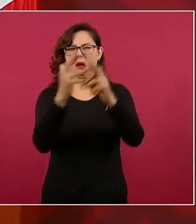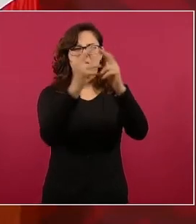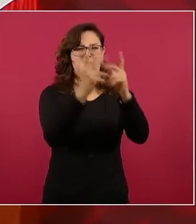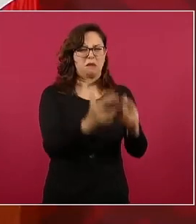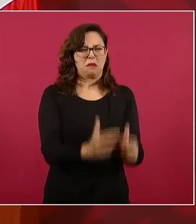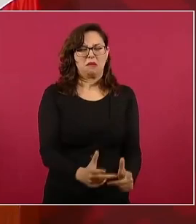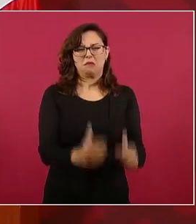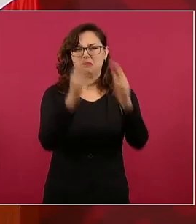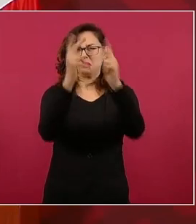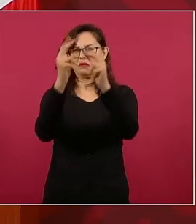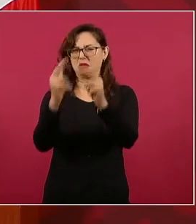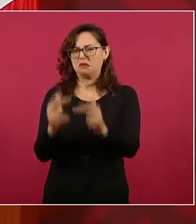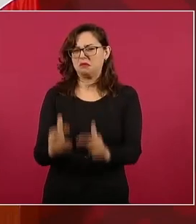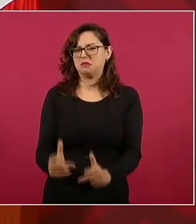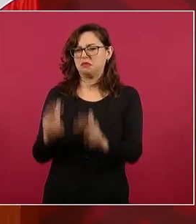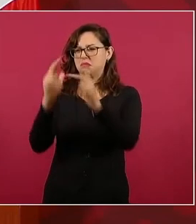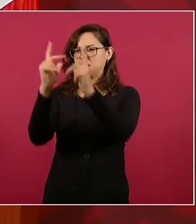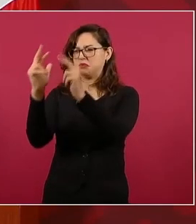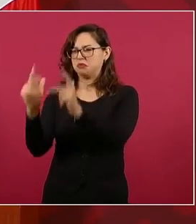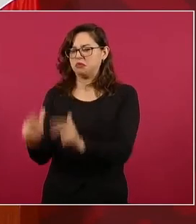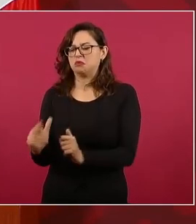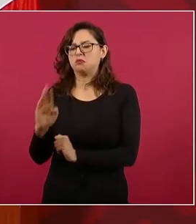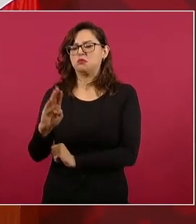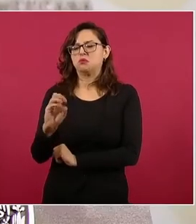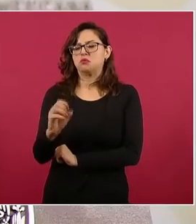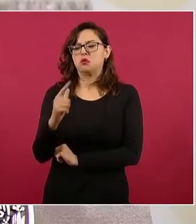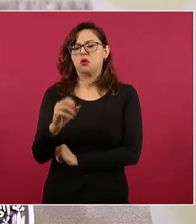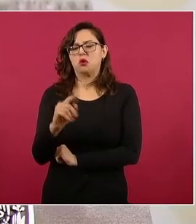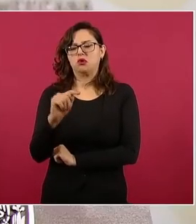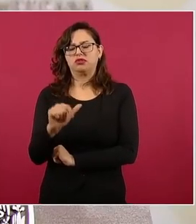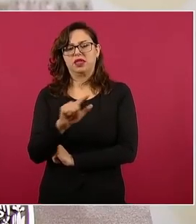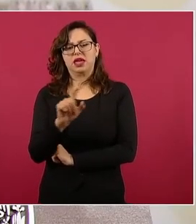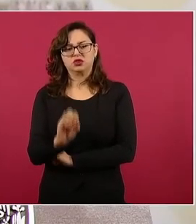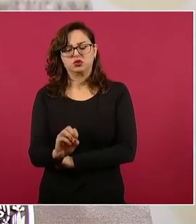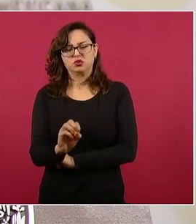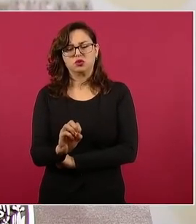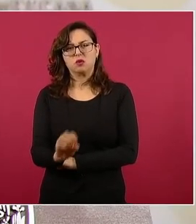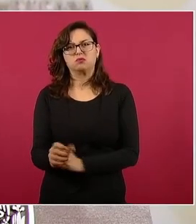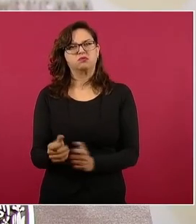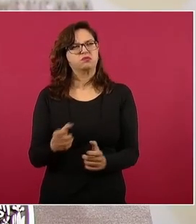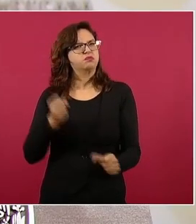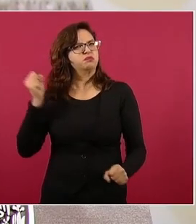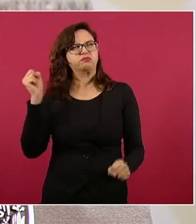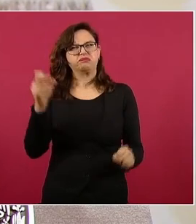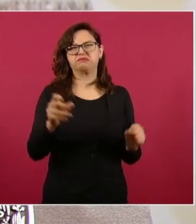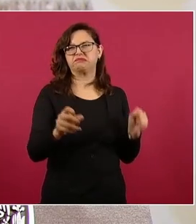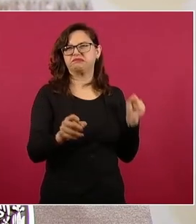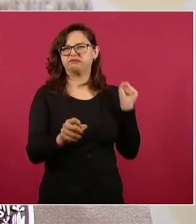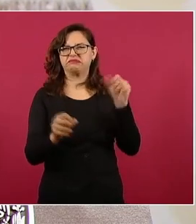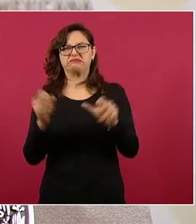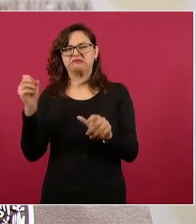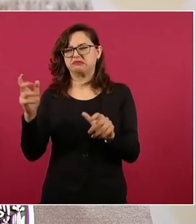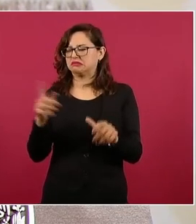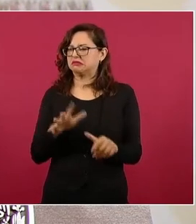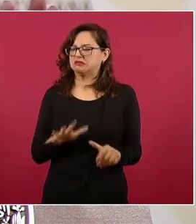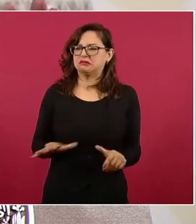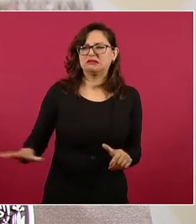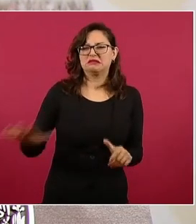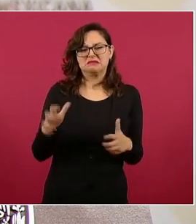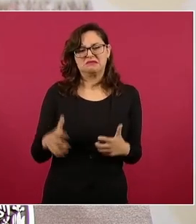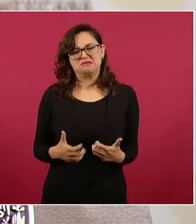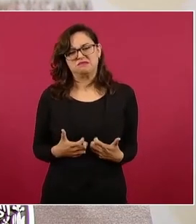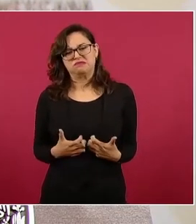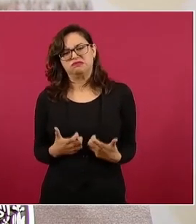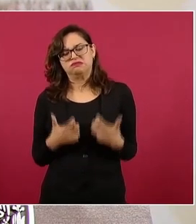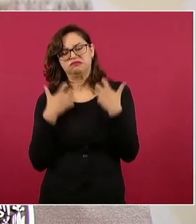le llaman el Bogotazo y hubo miles